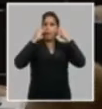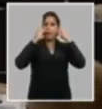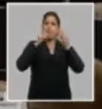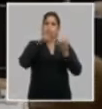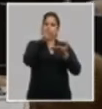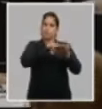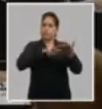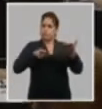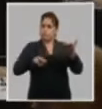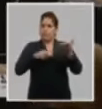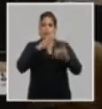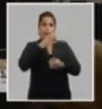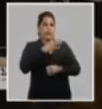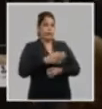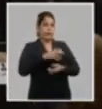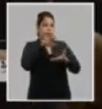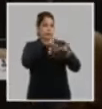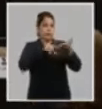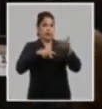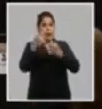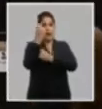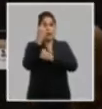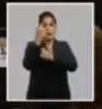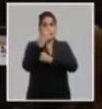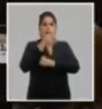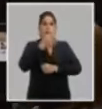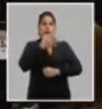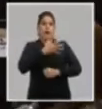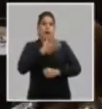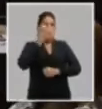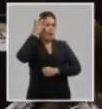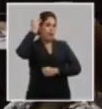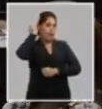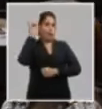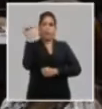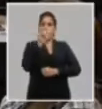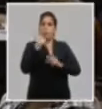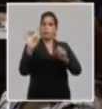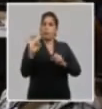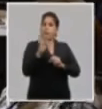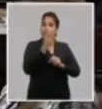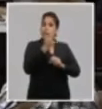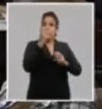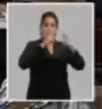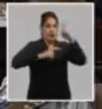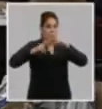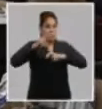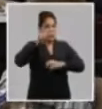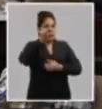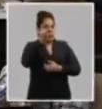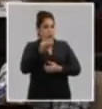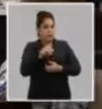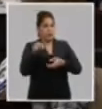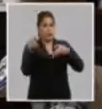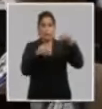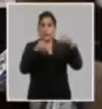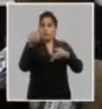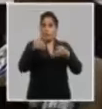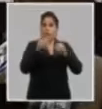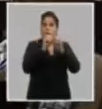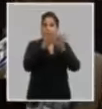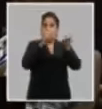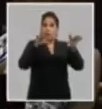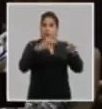el legado de Fidel y las enseñanzas de Raúl el perfeccionamiento de la investigación impartición y